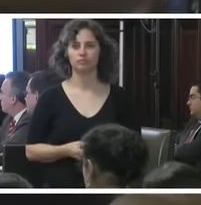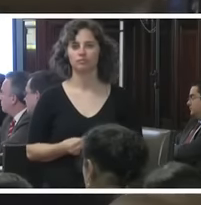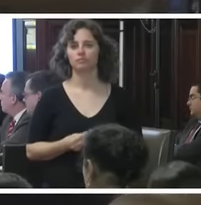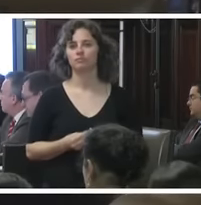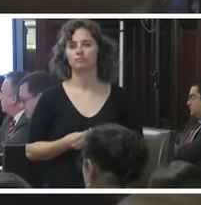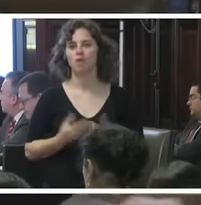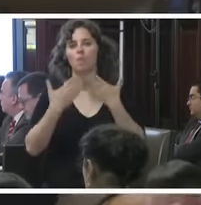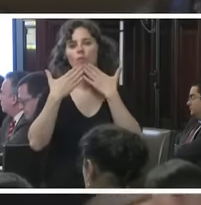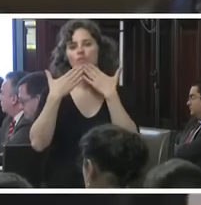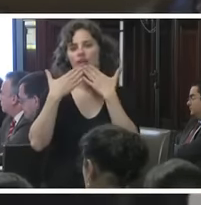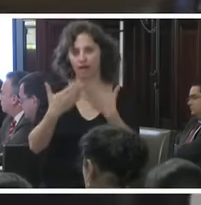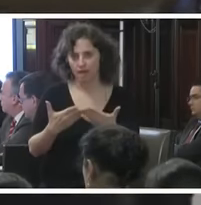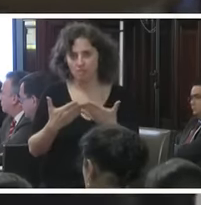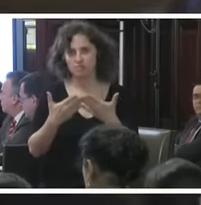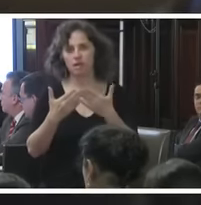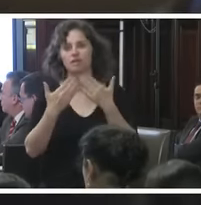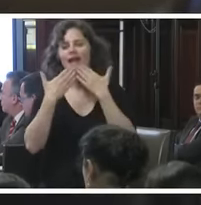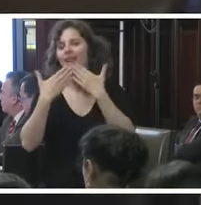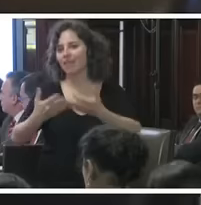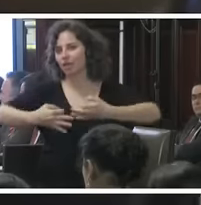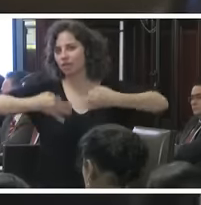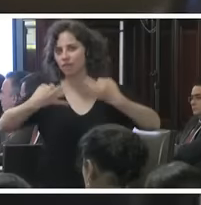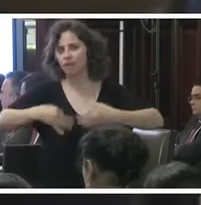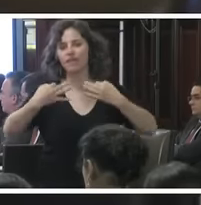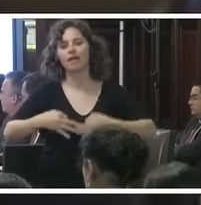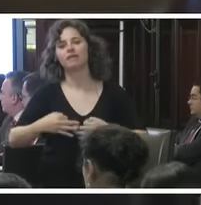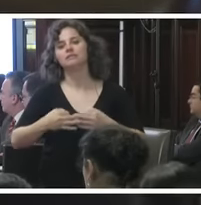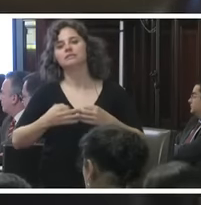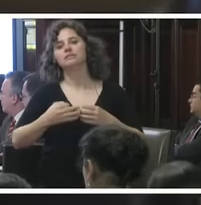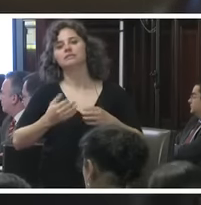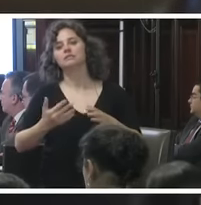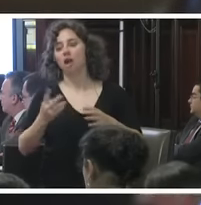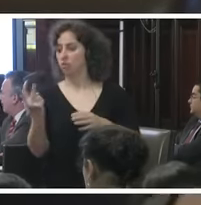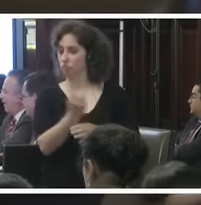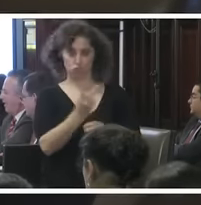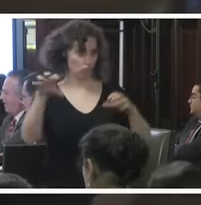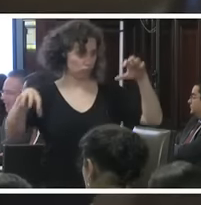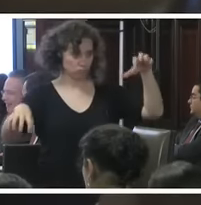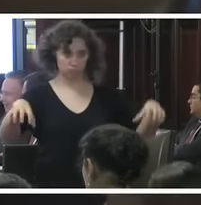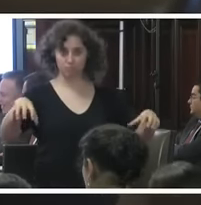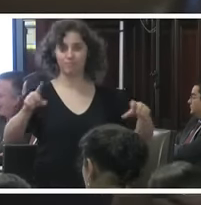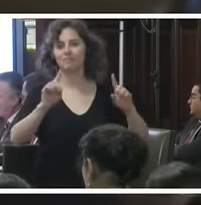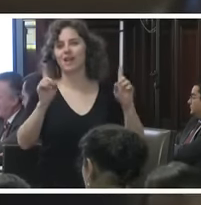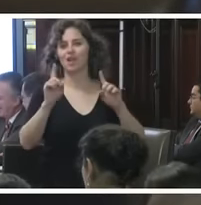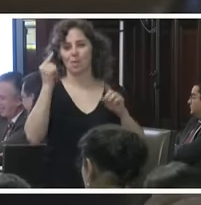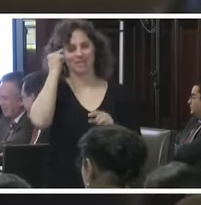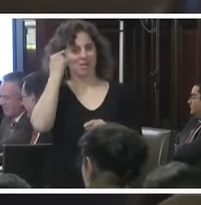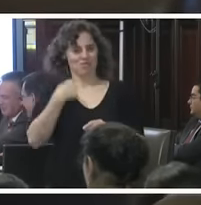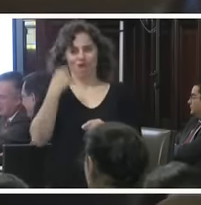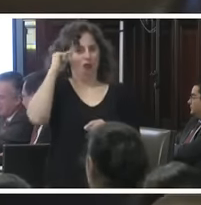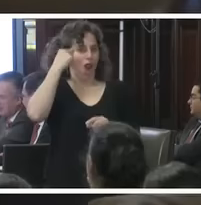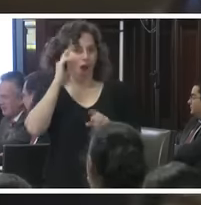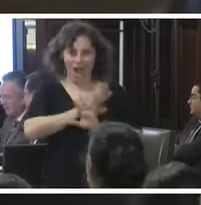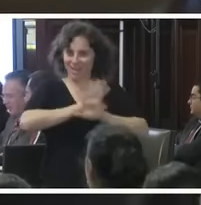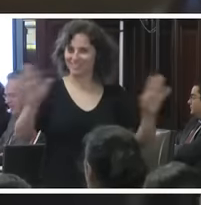Muchas gracias. Agradezco a ambas partes por no considerarme una loca total.